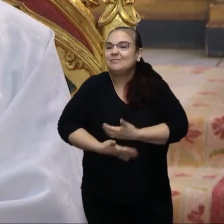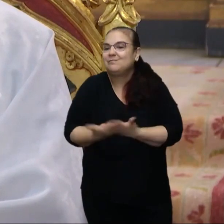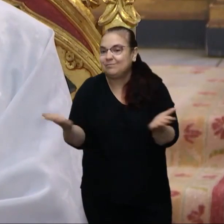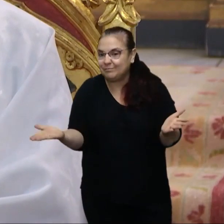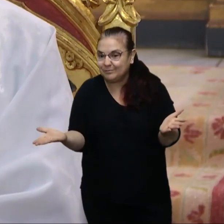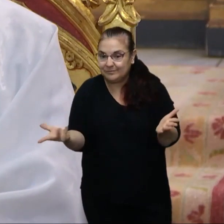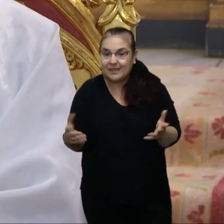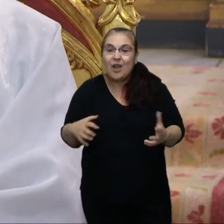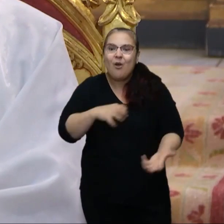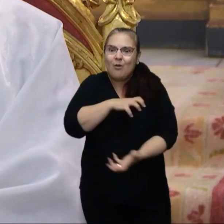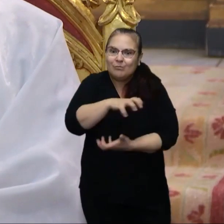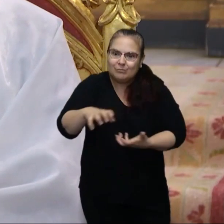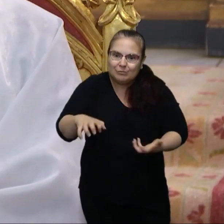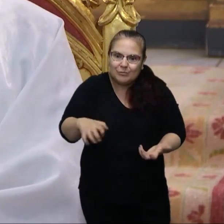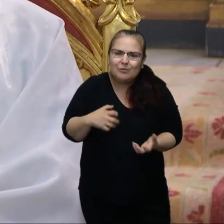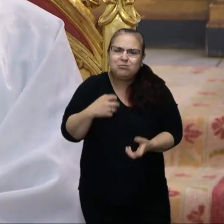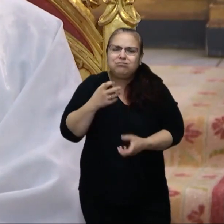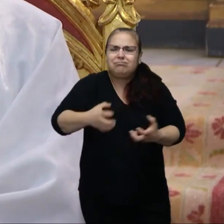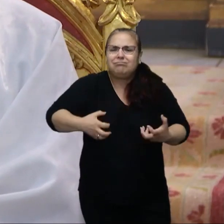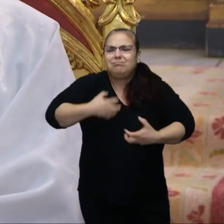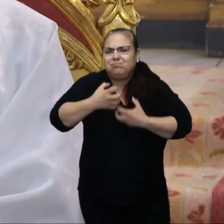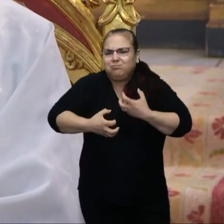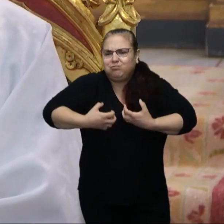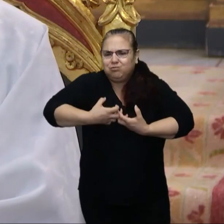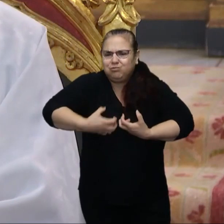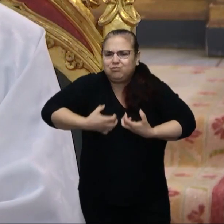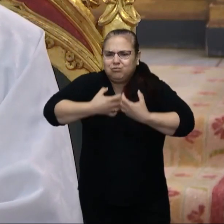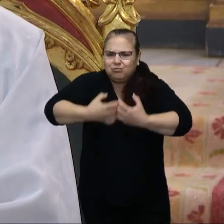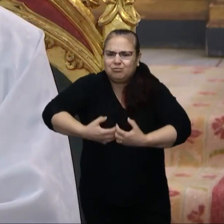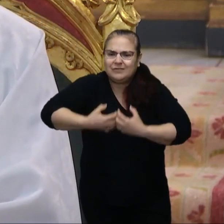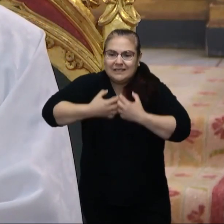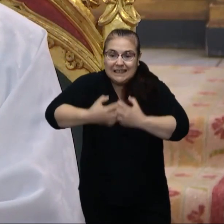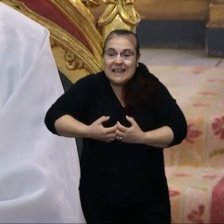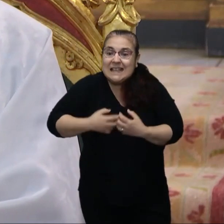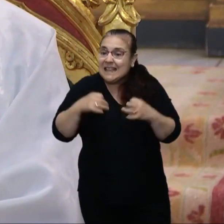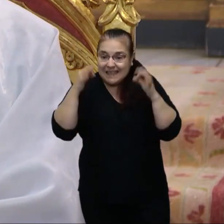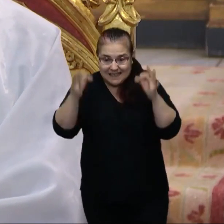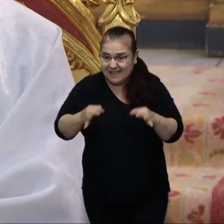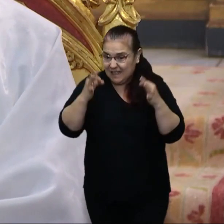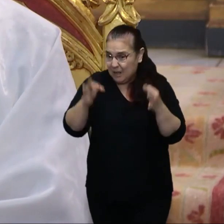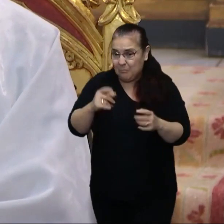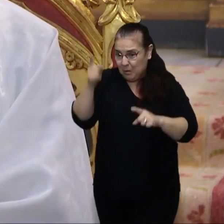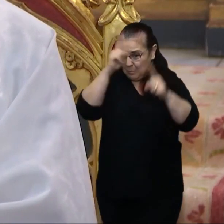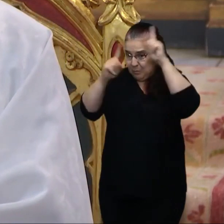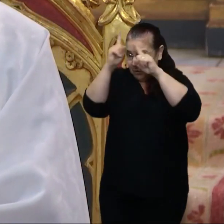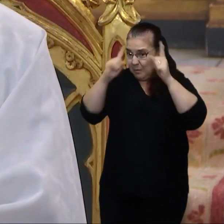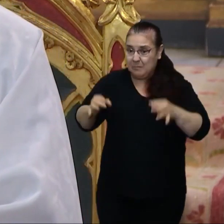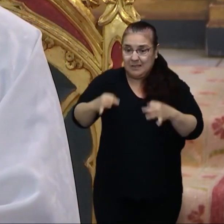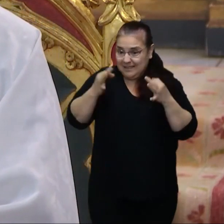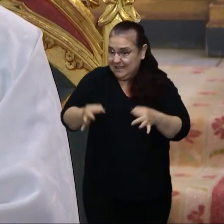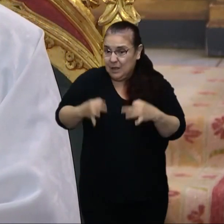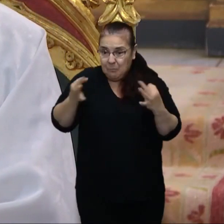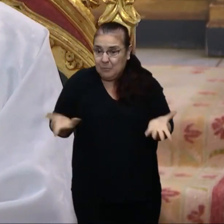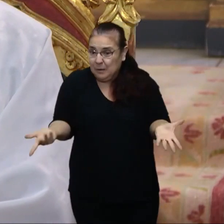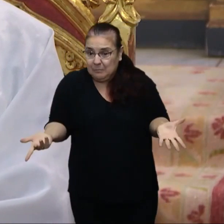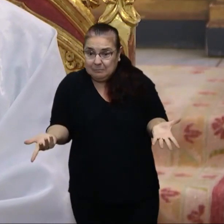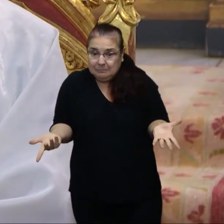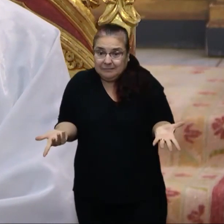de haber luchado y sufrido mucho, porque siempre tendremos adversidades, ya lo decía Seneca,